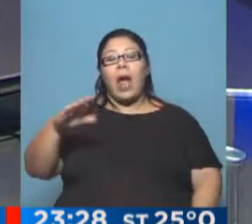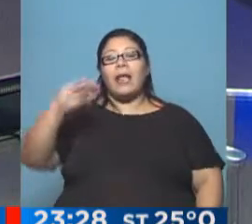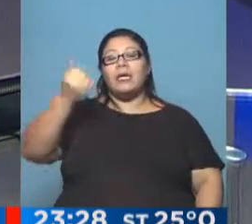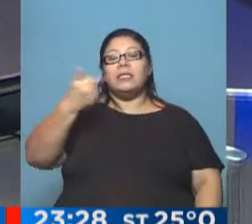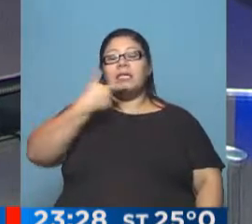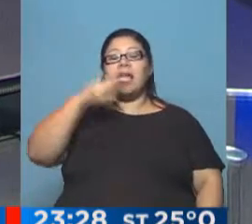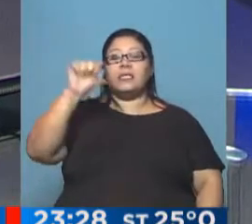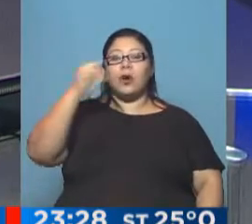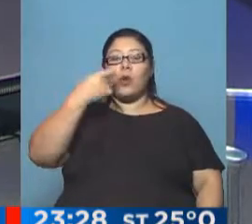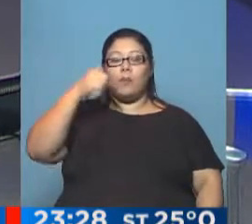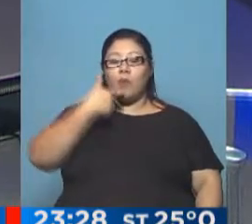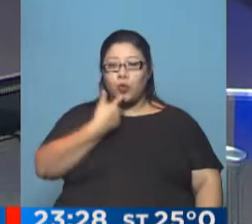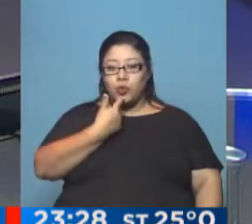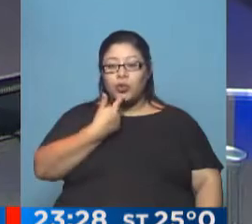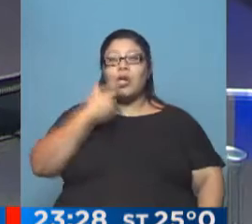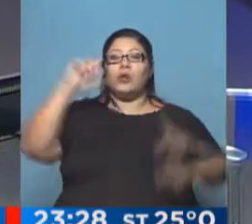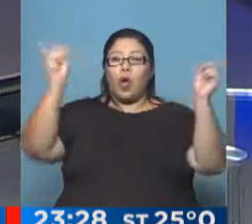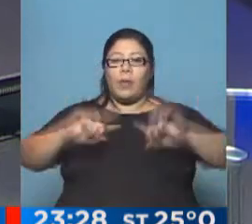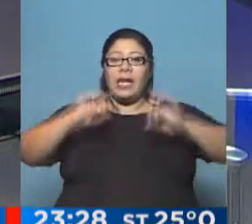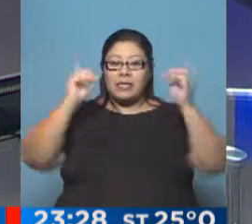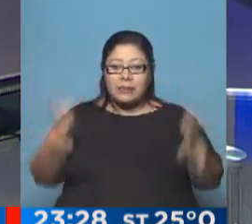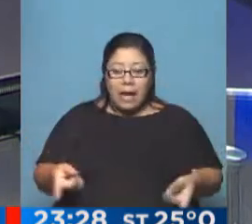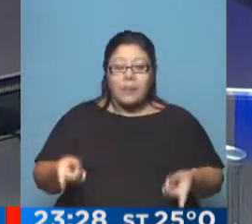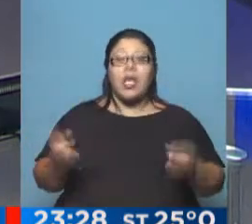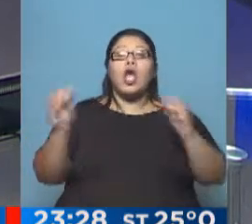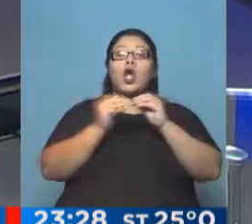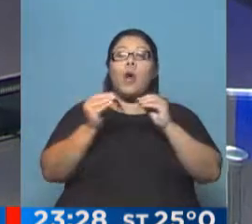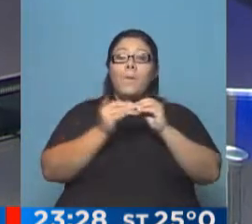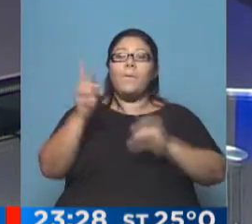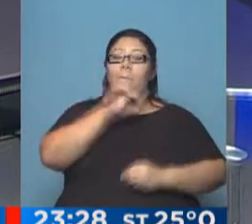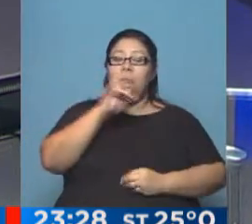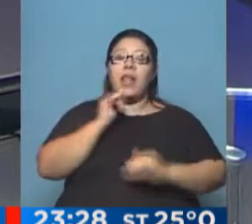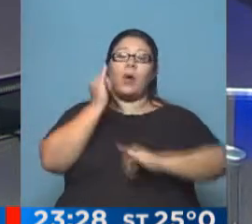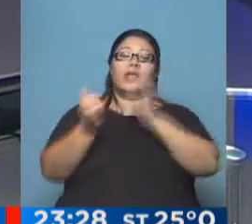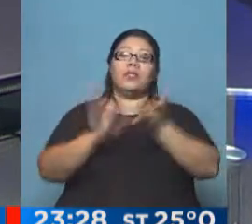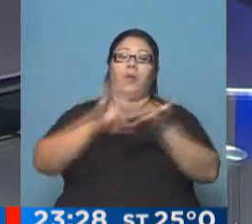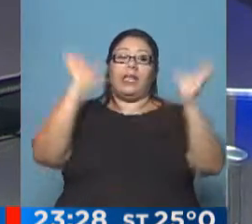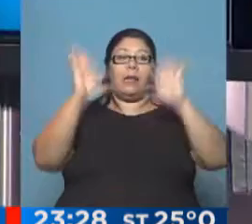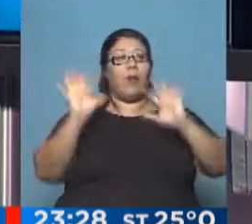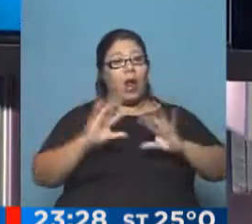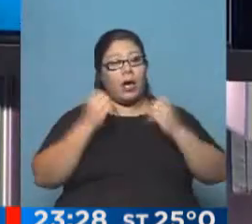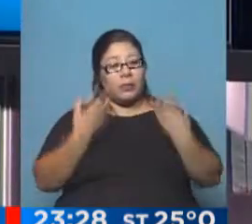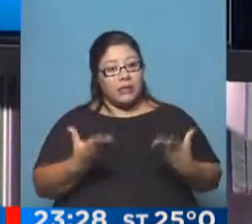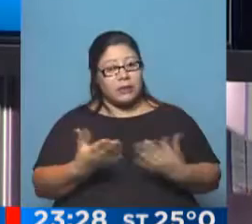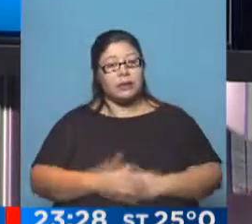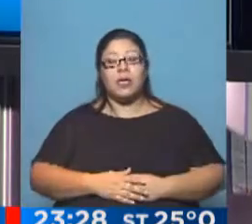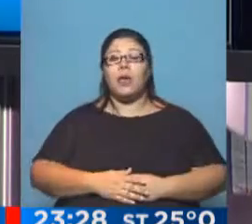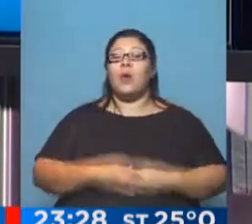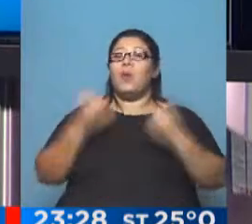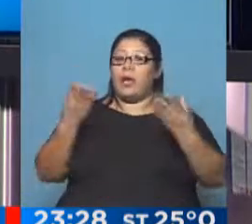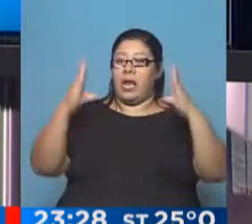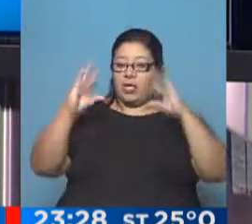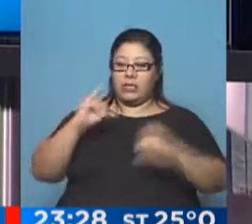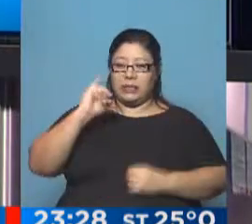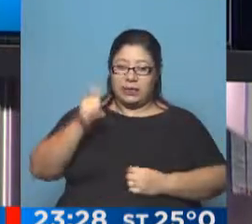también por la tormenta. La pregunta para Gabriela Andriete, a quien ya estamos saludando, es qué va a pasar con el tiempo en las próximas horas. Hola, Gaby. ¿Qué tal, Silvia? Muy buenas